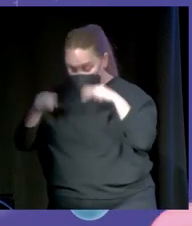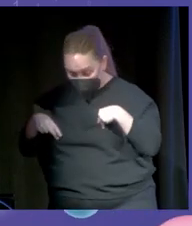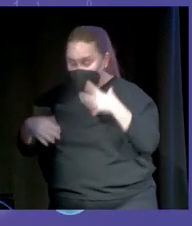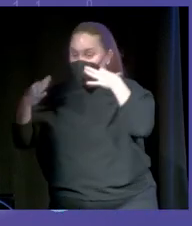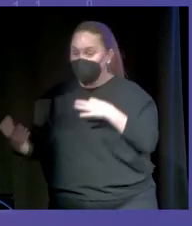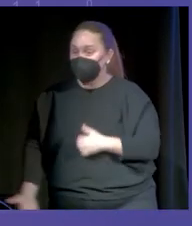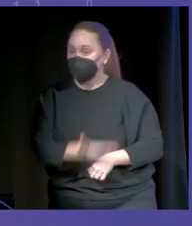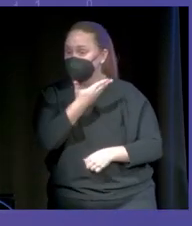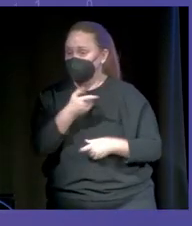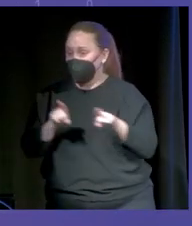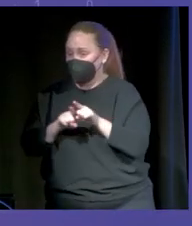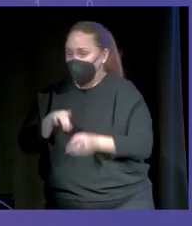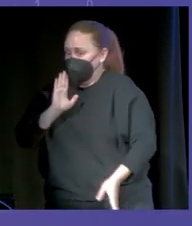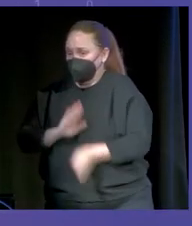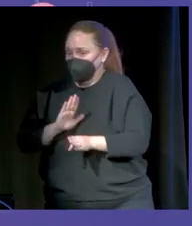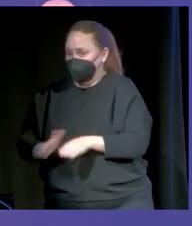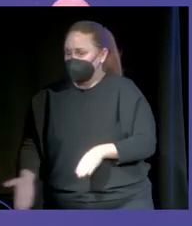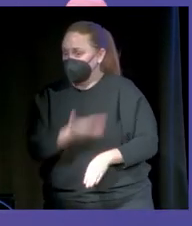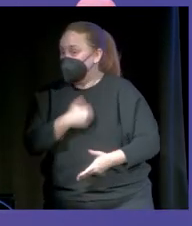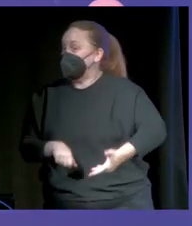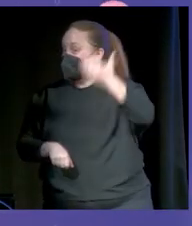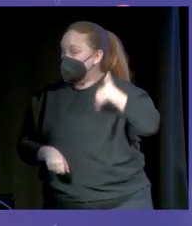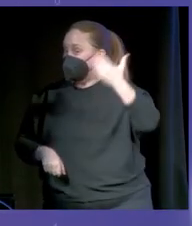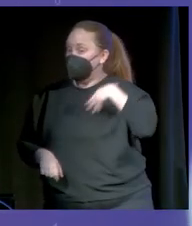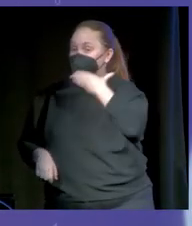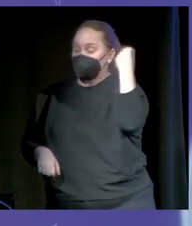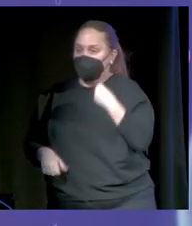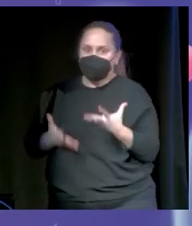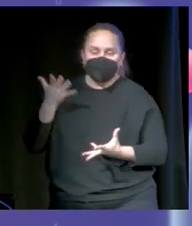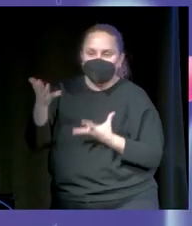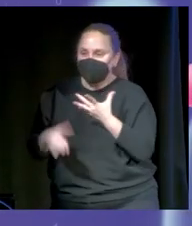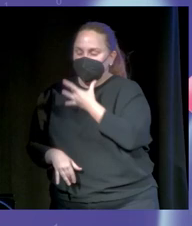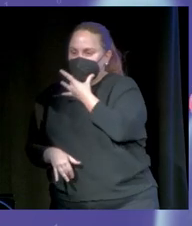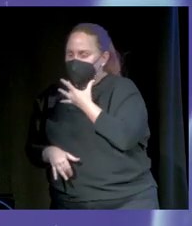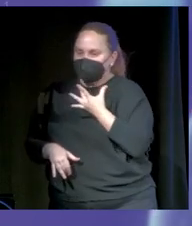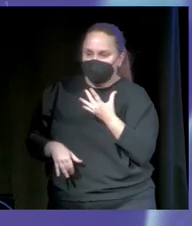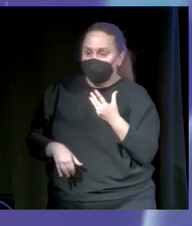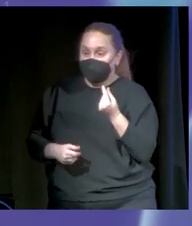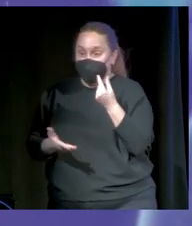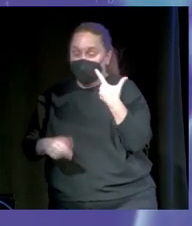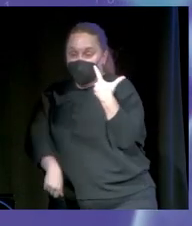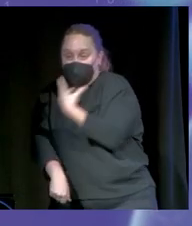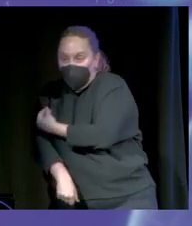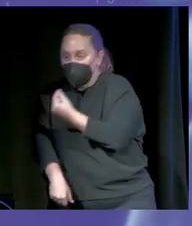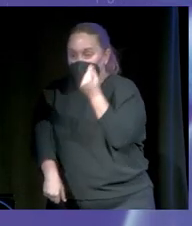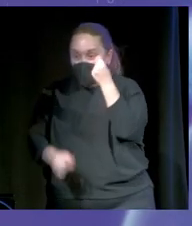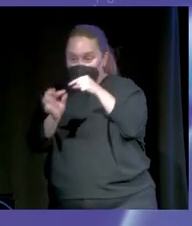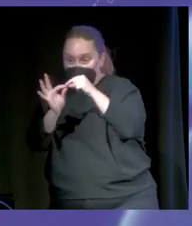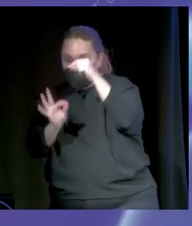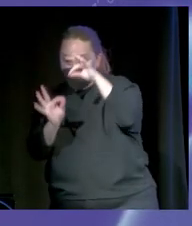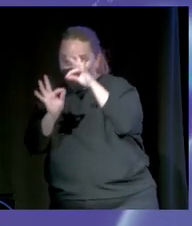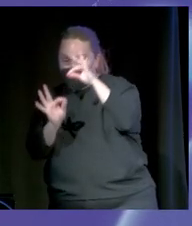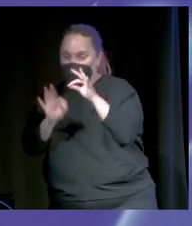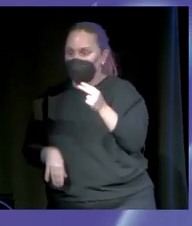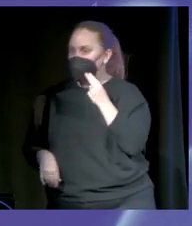eres ese chaval. Eres ese chaval al que le daba miedo todo, al que le daban miedo las agujas cuando empecé a estudiar medicina y que a base de